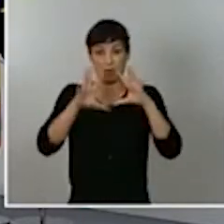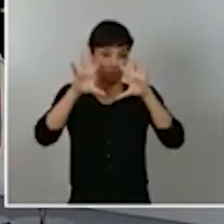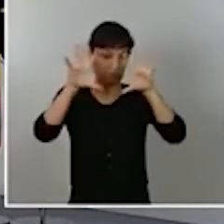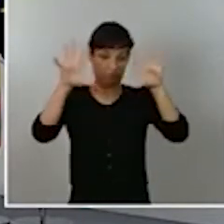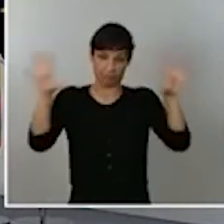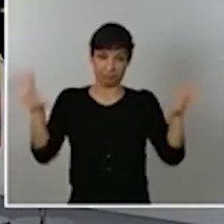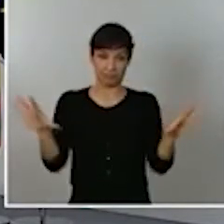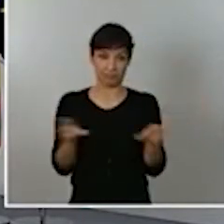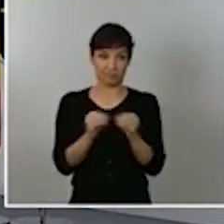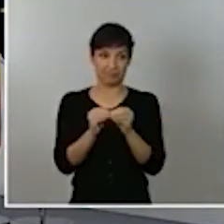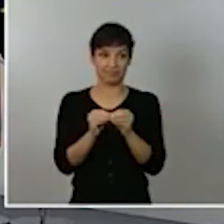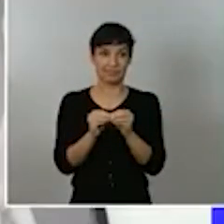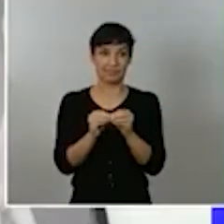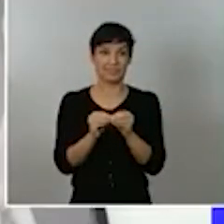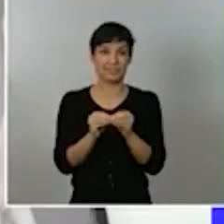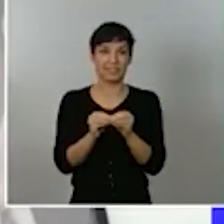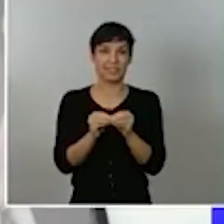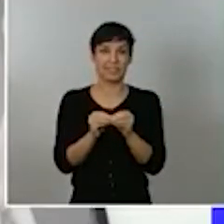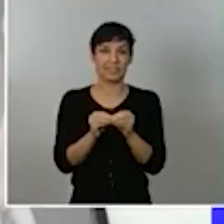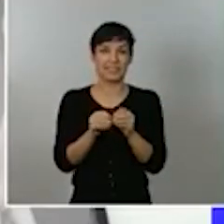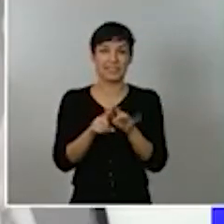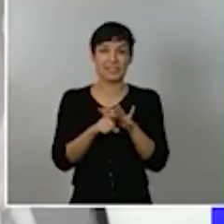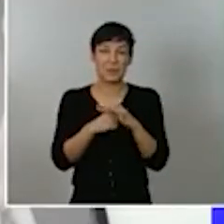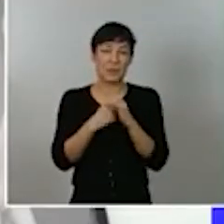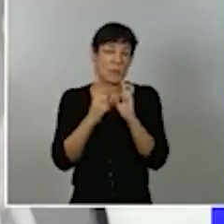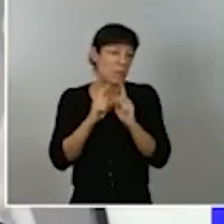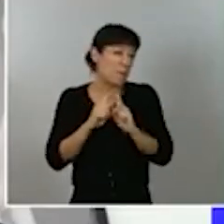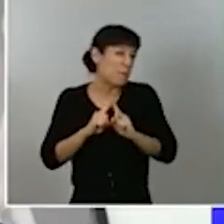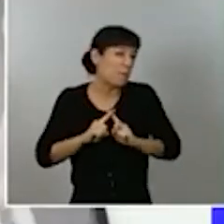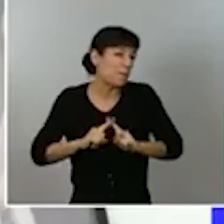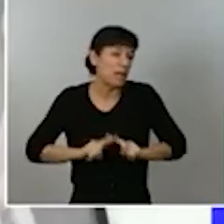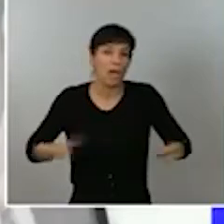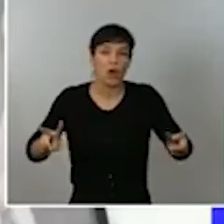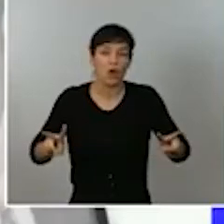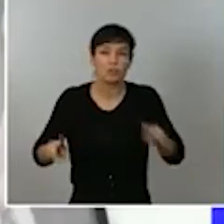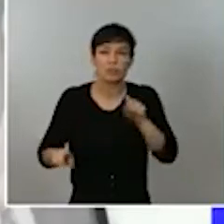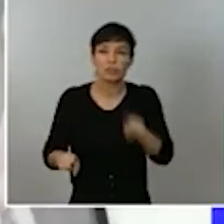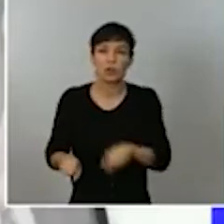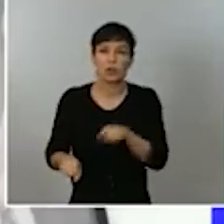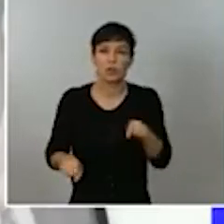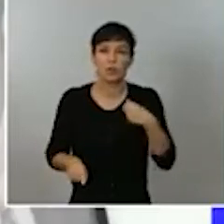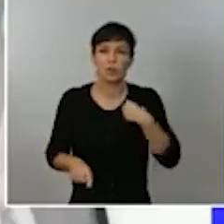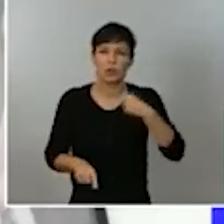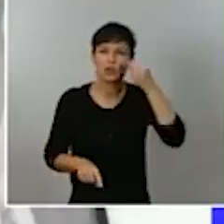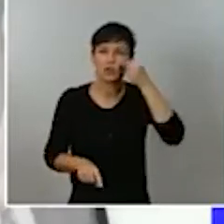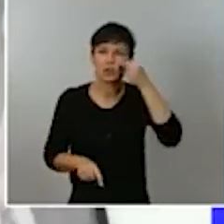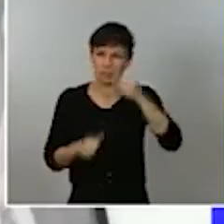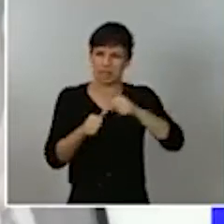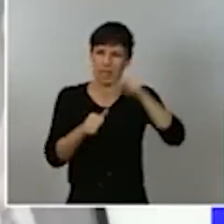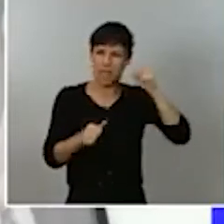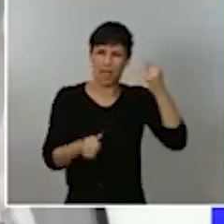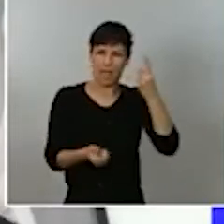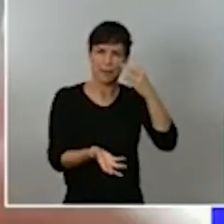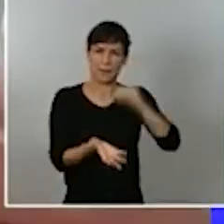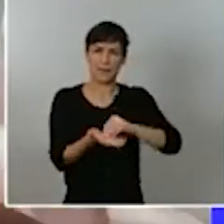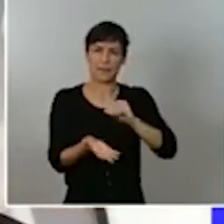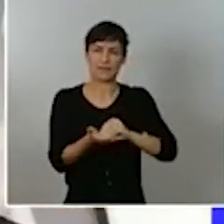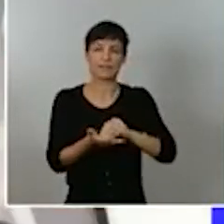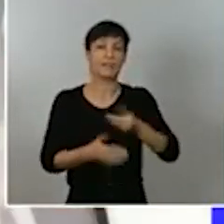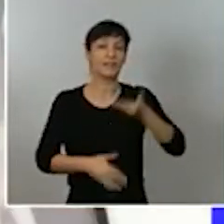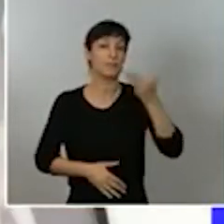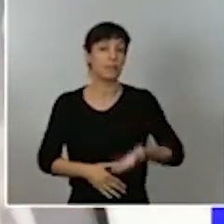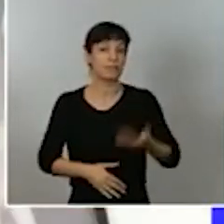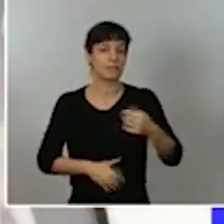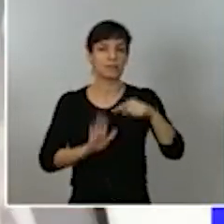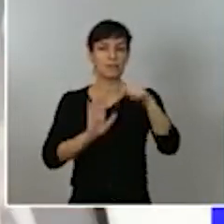encontramos en el peor de los escenarios posibles porque yo le he escuchado creo en su departamento más de una vez que las medidas que lo importante es que las medidas se